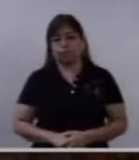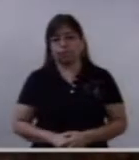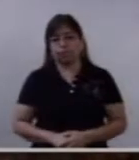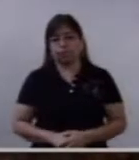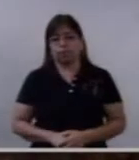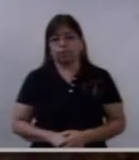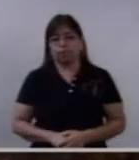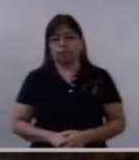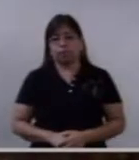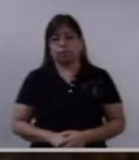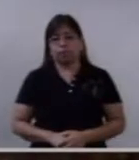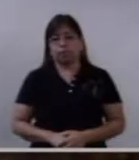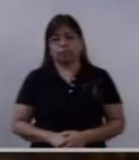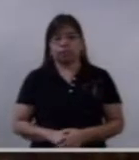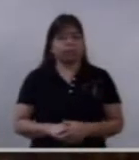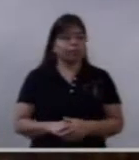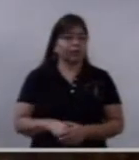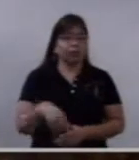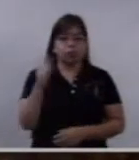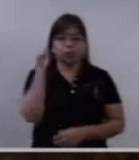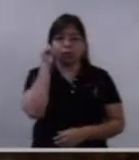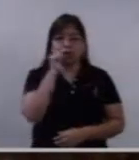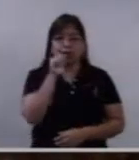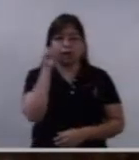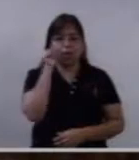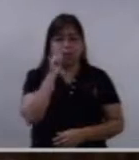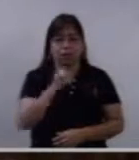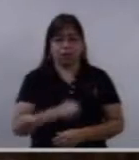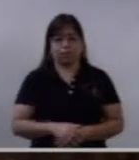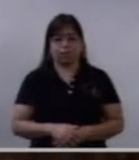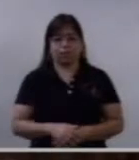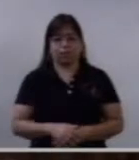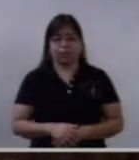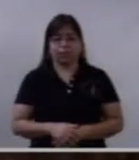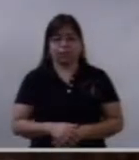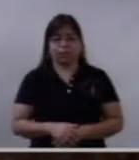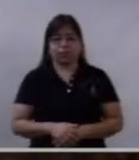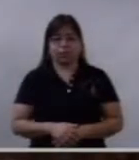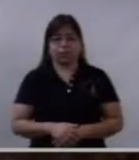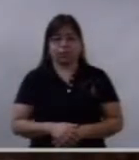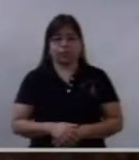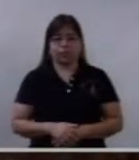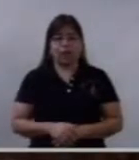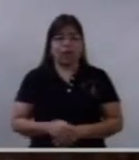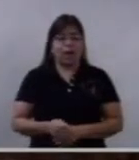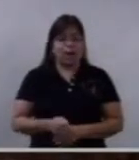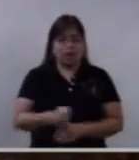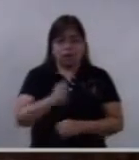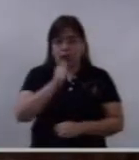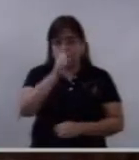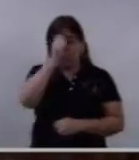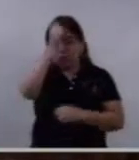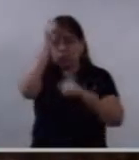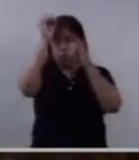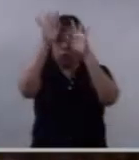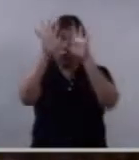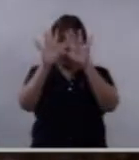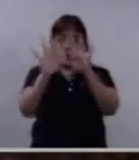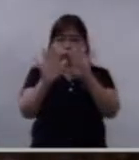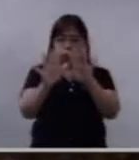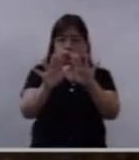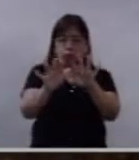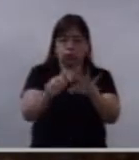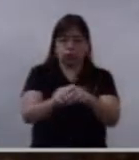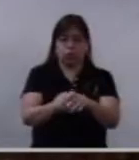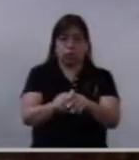Y como siempre, enviamos y recibimos bendiciones de